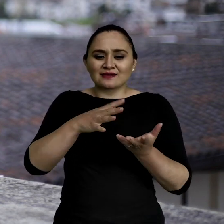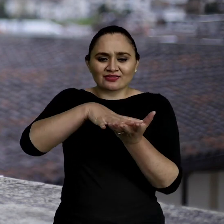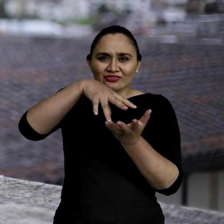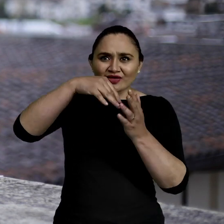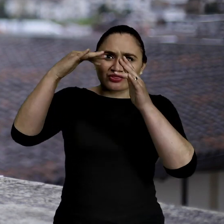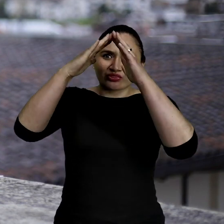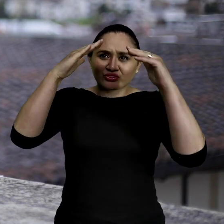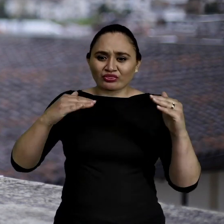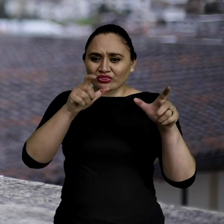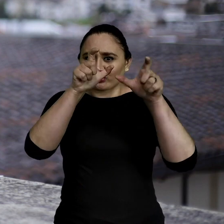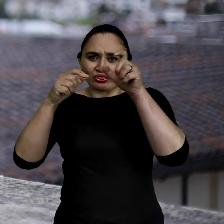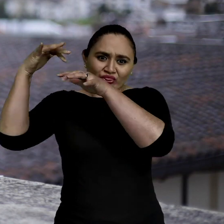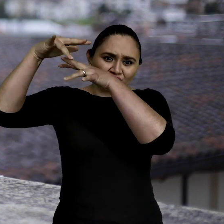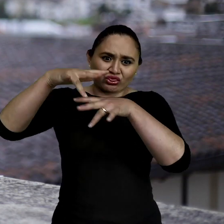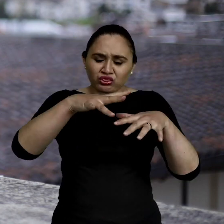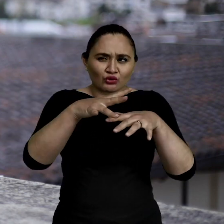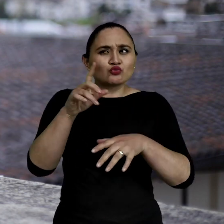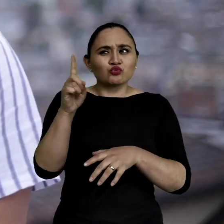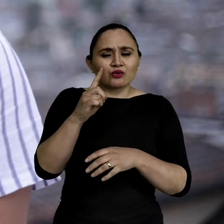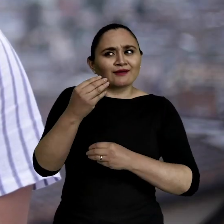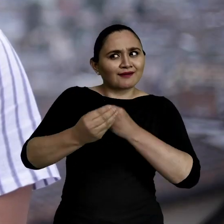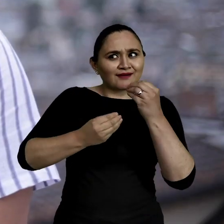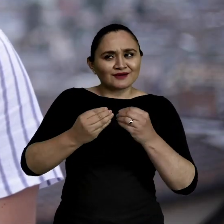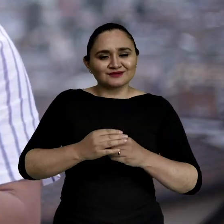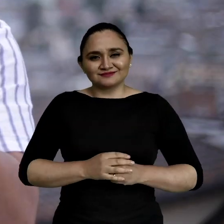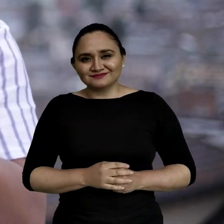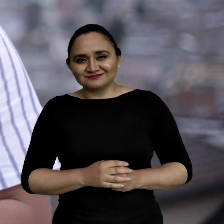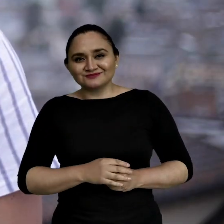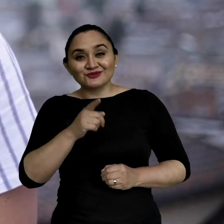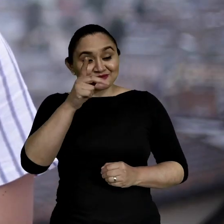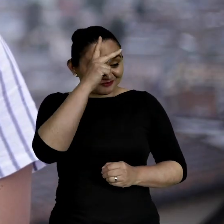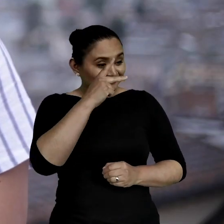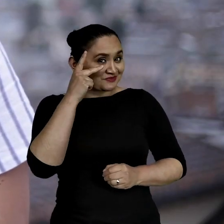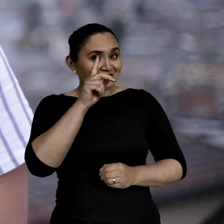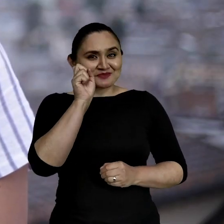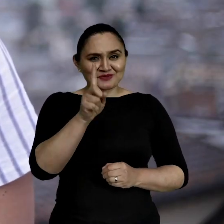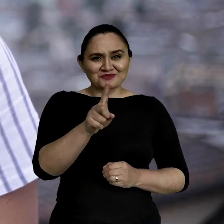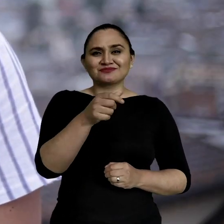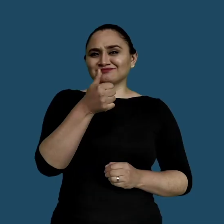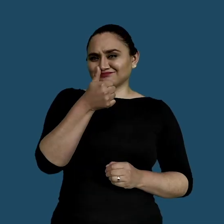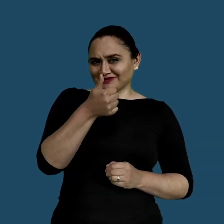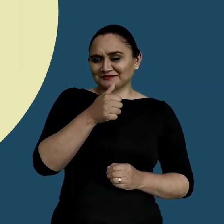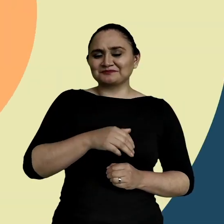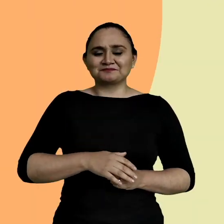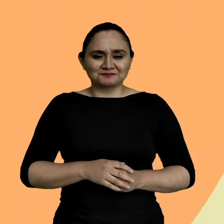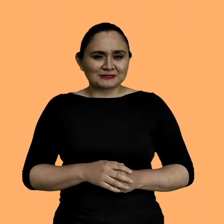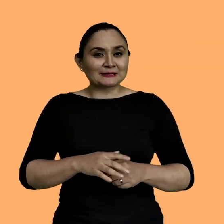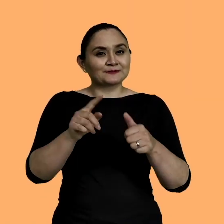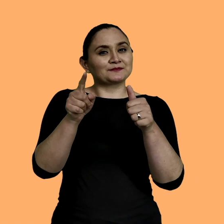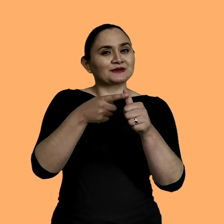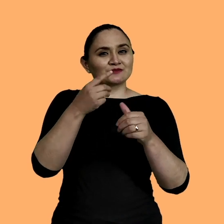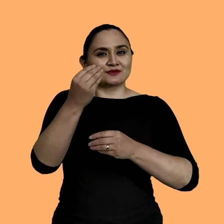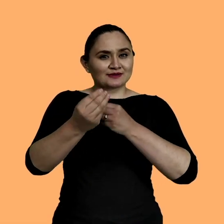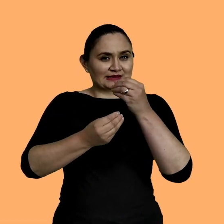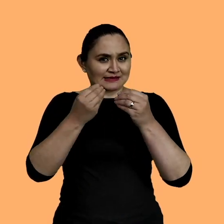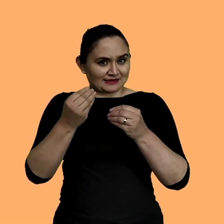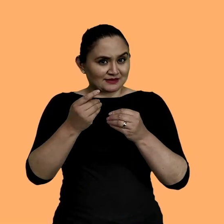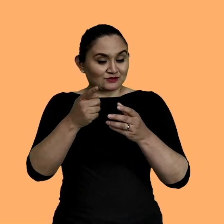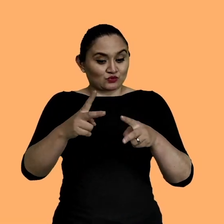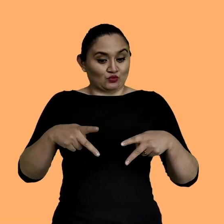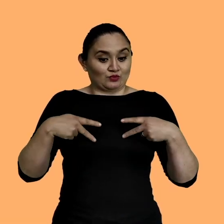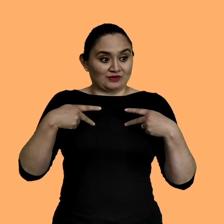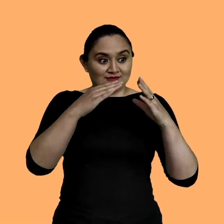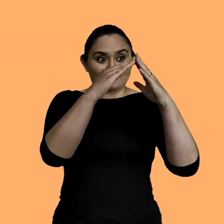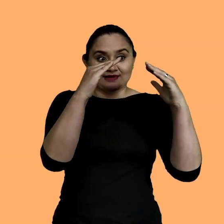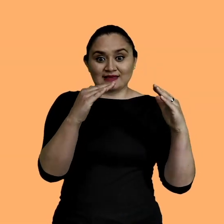evitar las caídas de la tierra? Kenaya, tú siempre haces preguntas muy interesantes. Lo que primero debes hacer es conocer